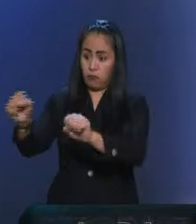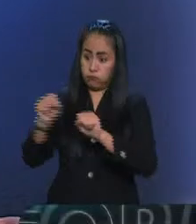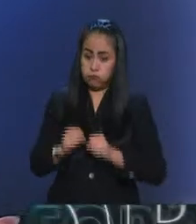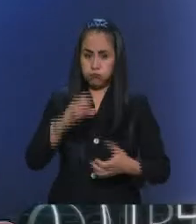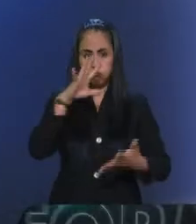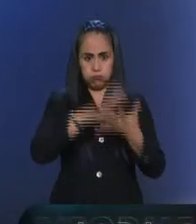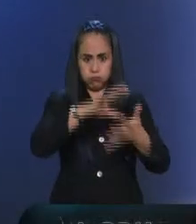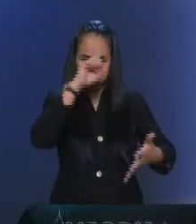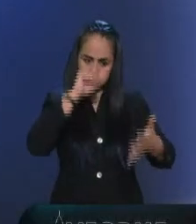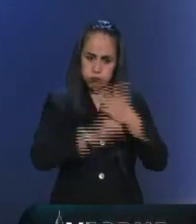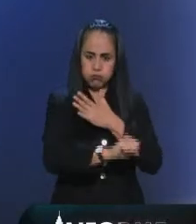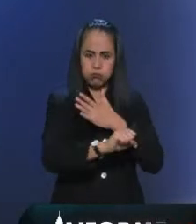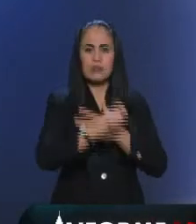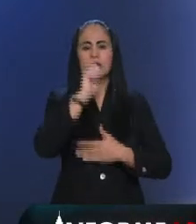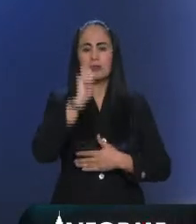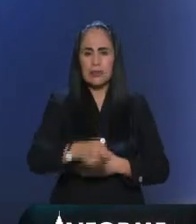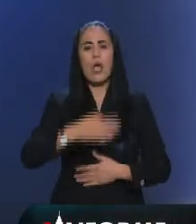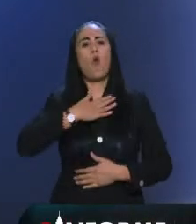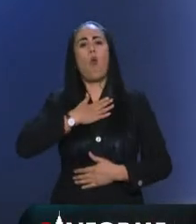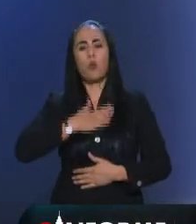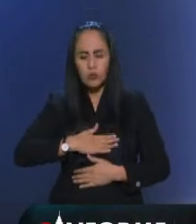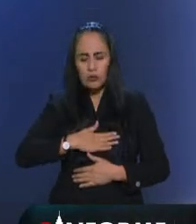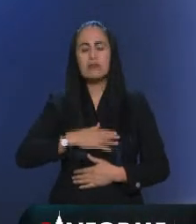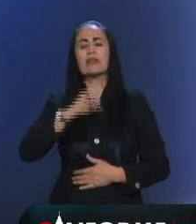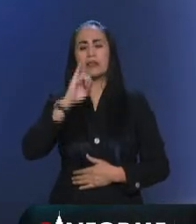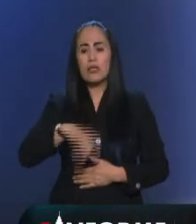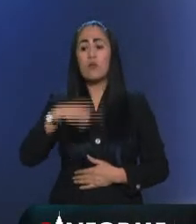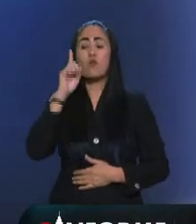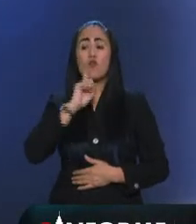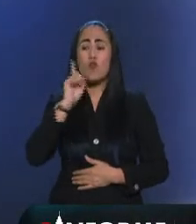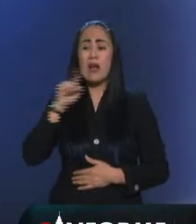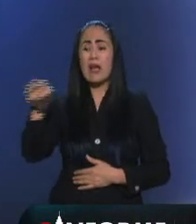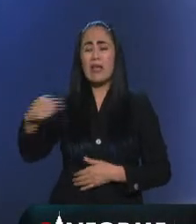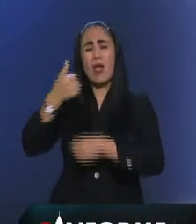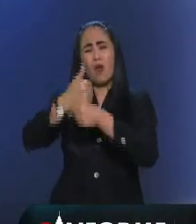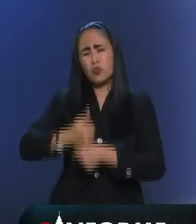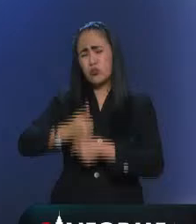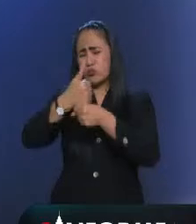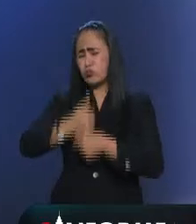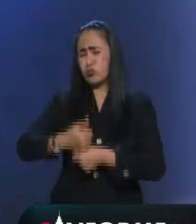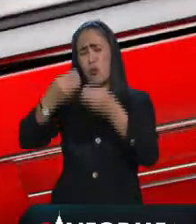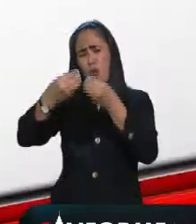abre la puerta a la justicia para mujeres víctimas de trata de personas